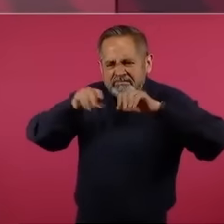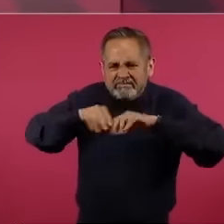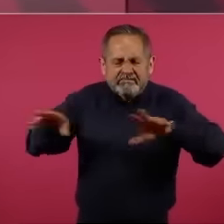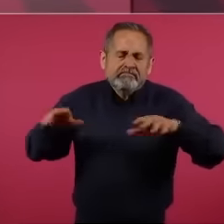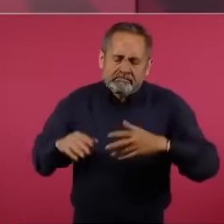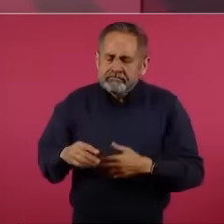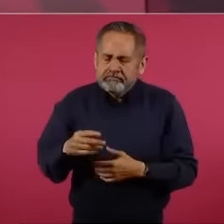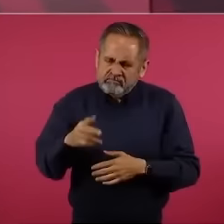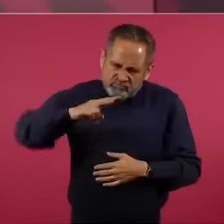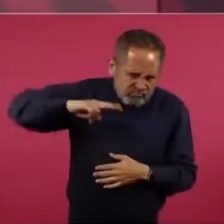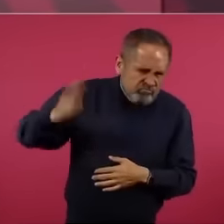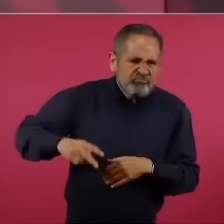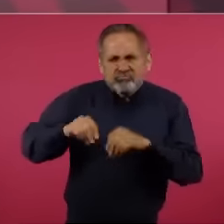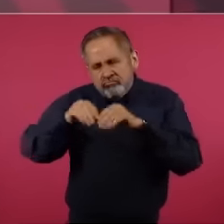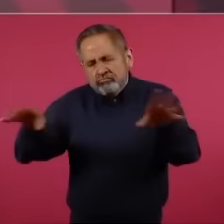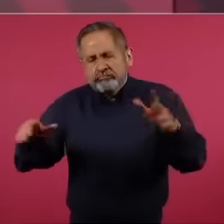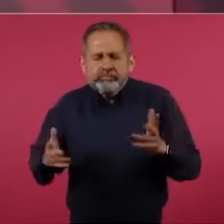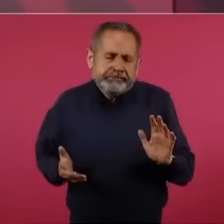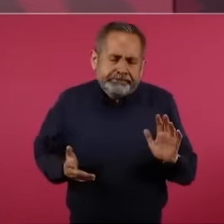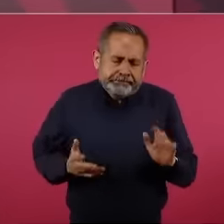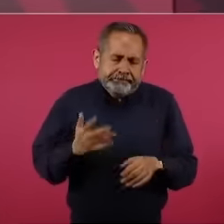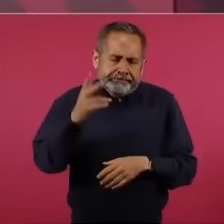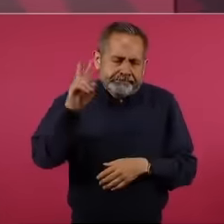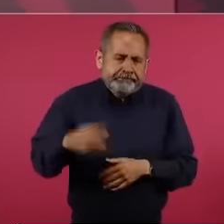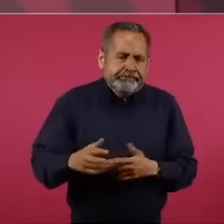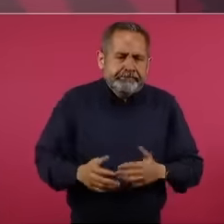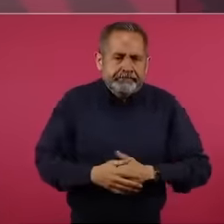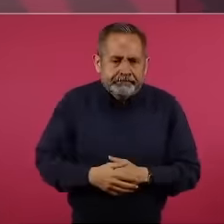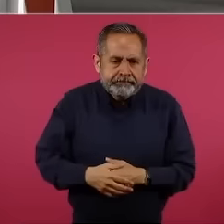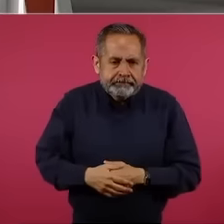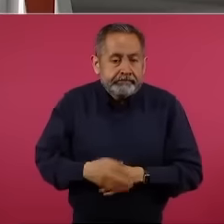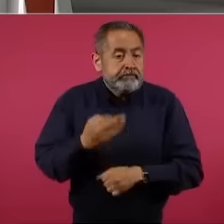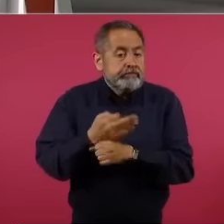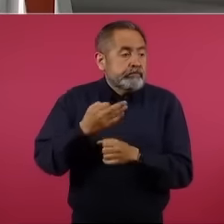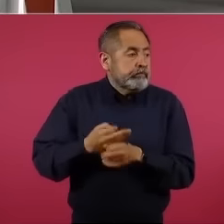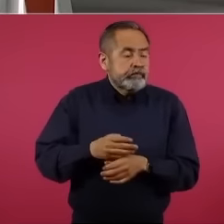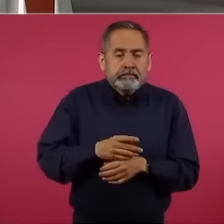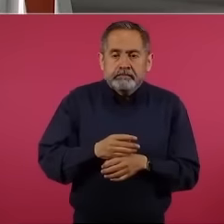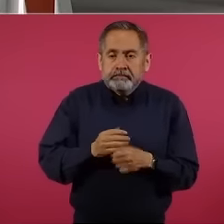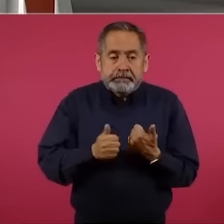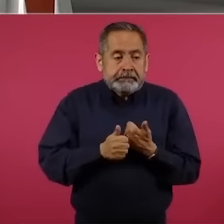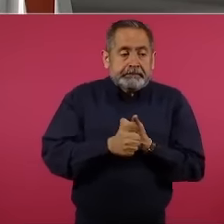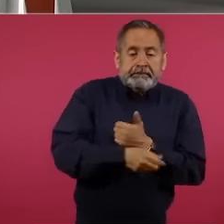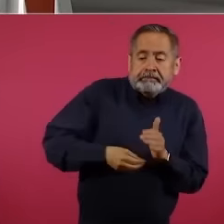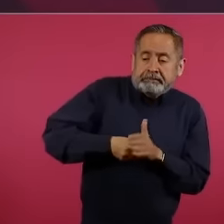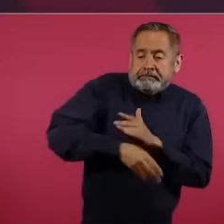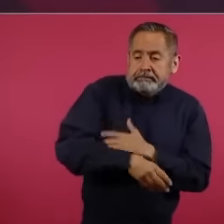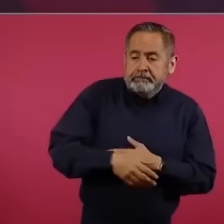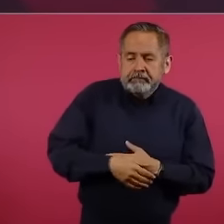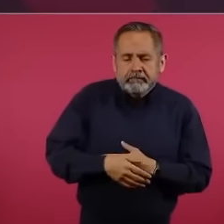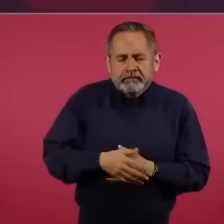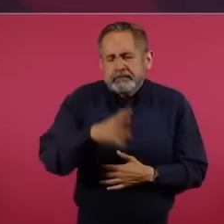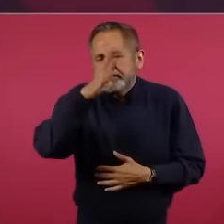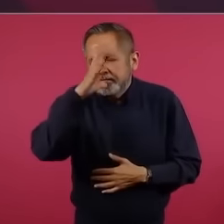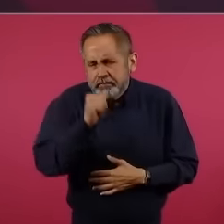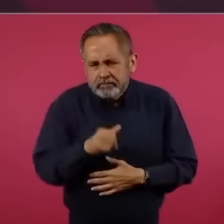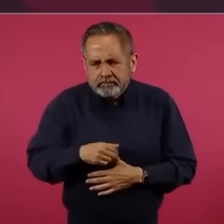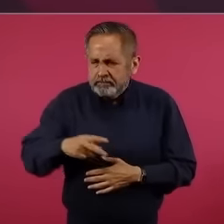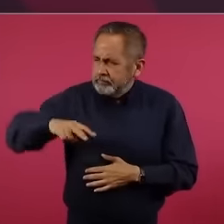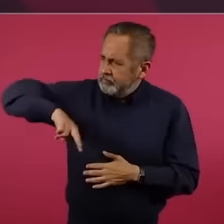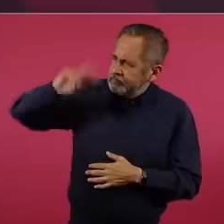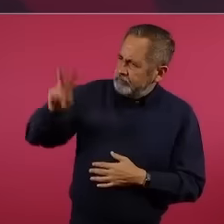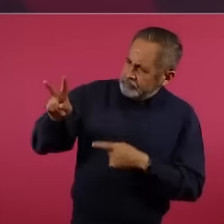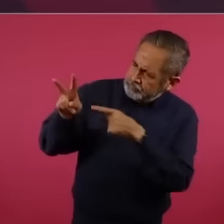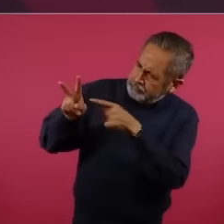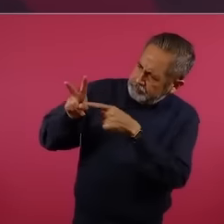como no se puede ocultar la verdad, porque la verdad se abre paso,